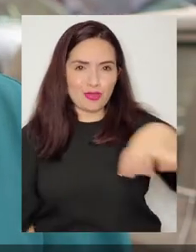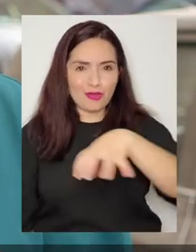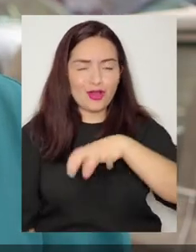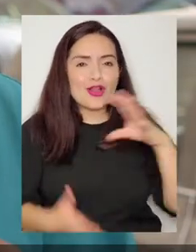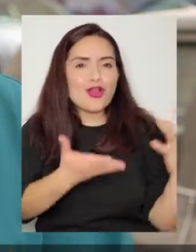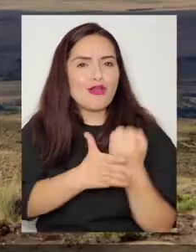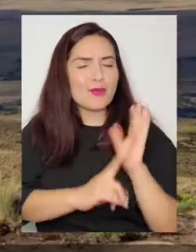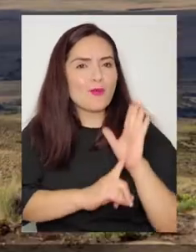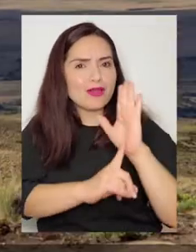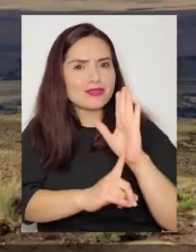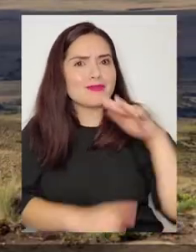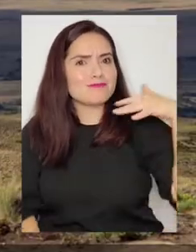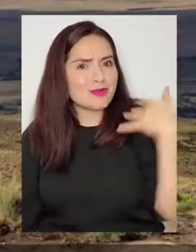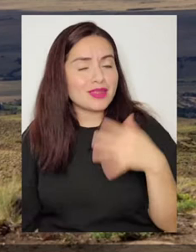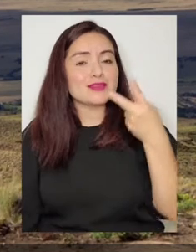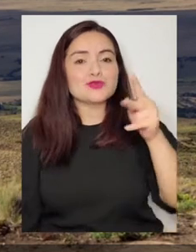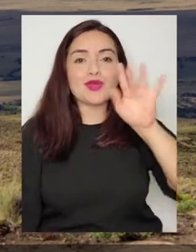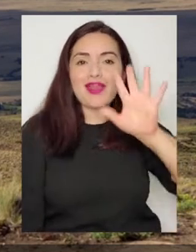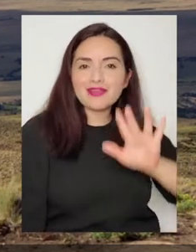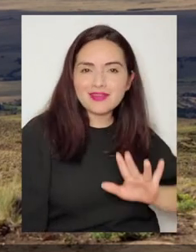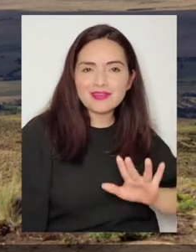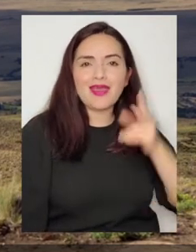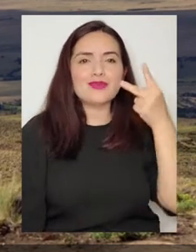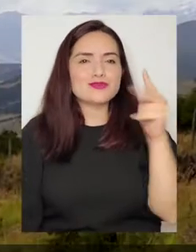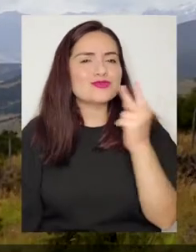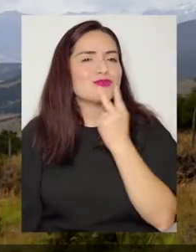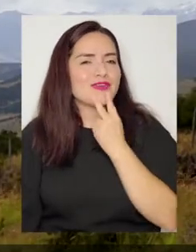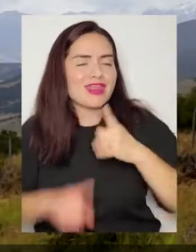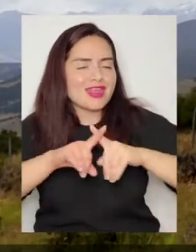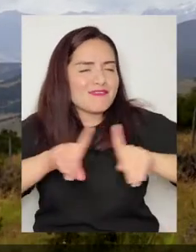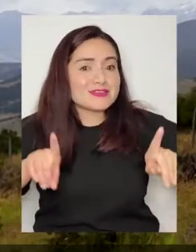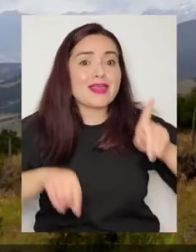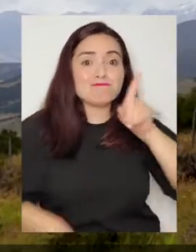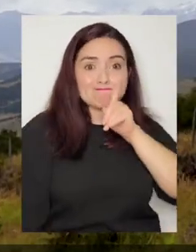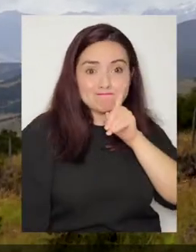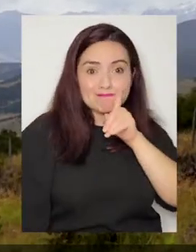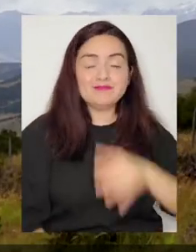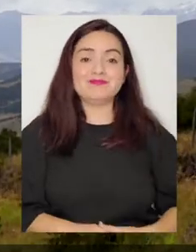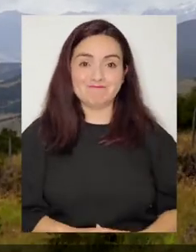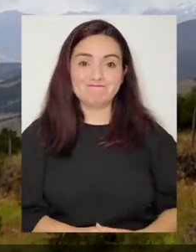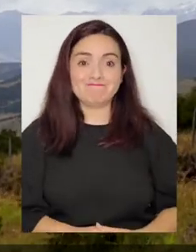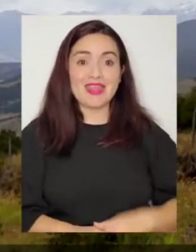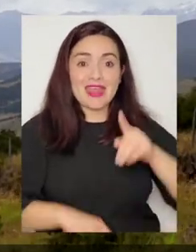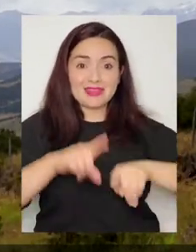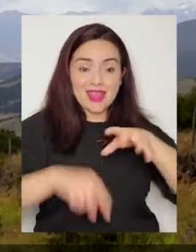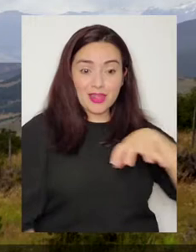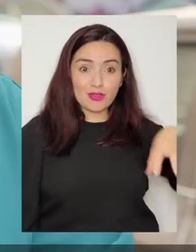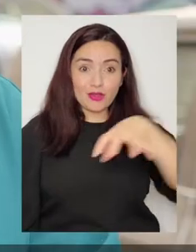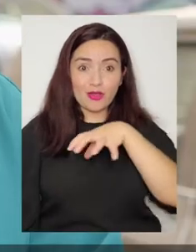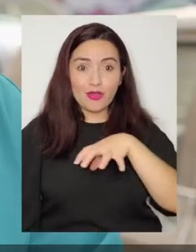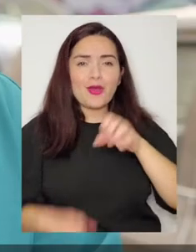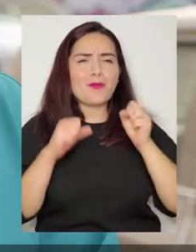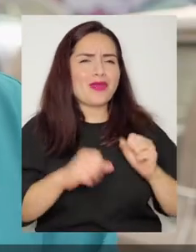territorios logren poner en valor sus propias características, sus propias vivencias, la diversidad con la que cuentan para que sean los propios